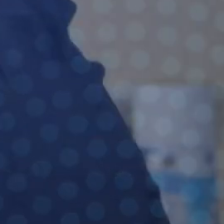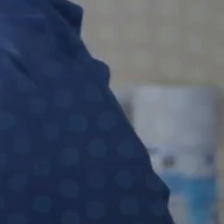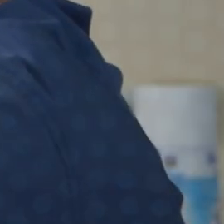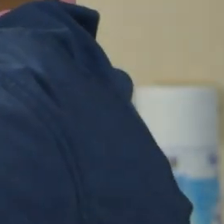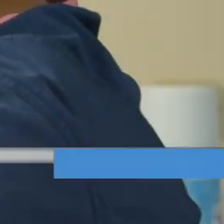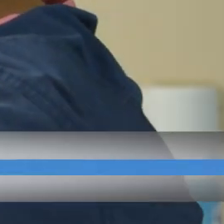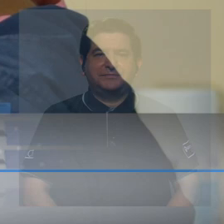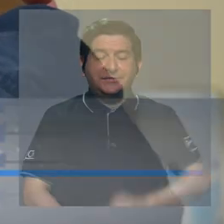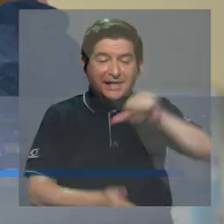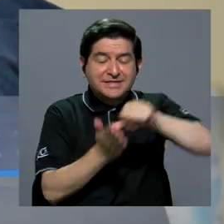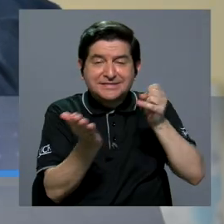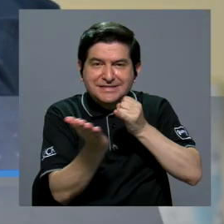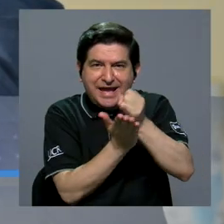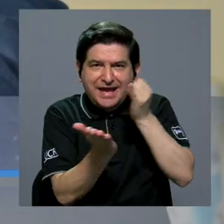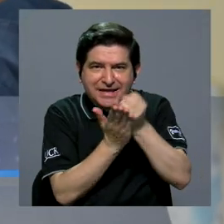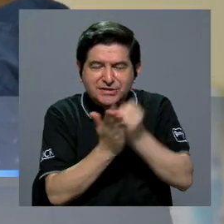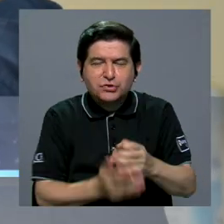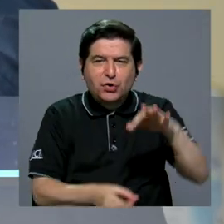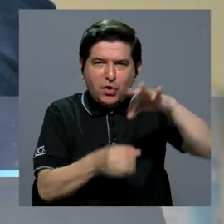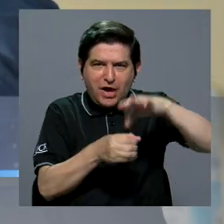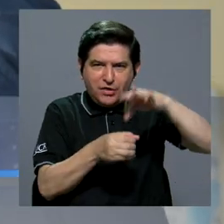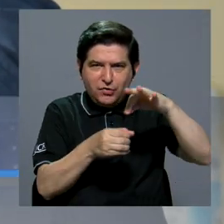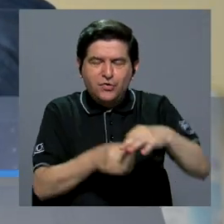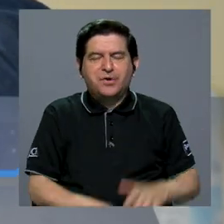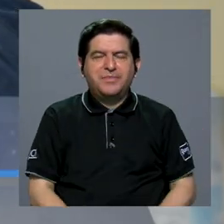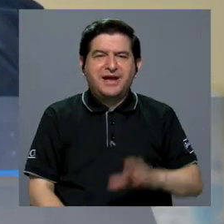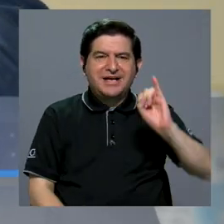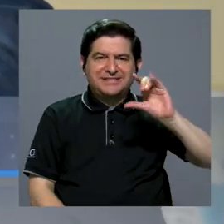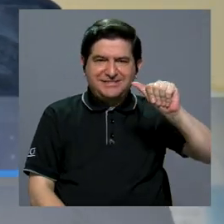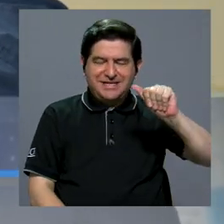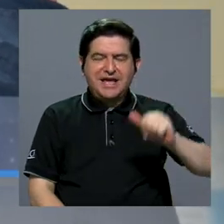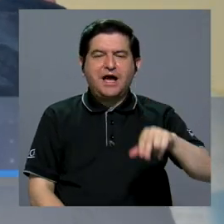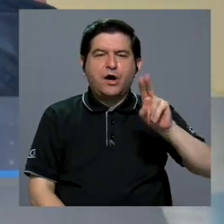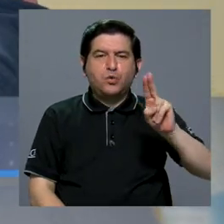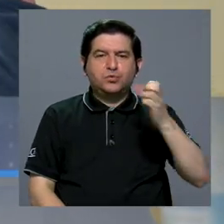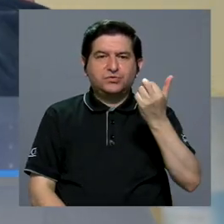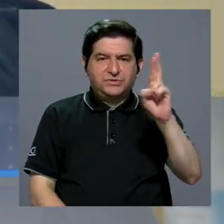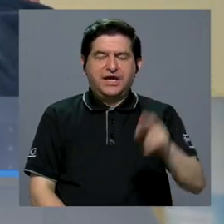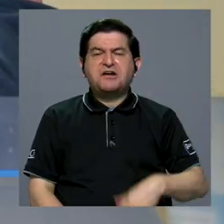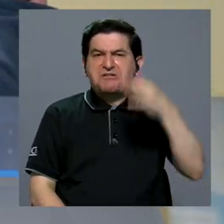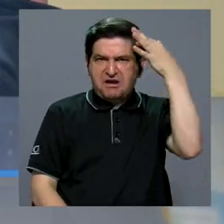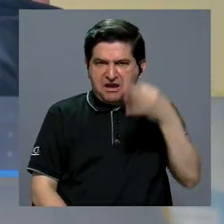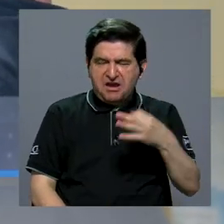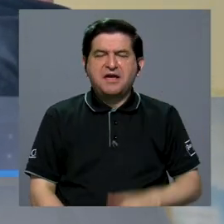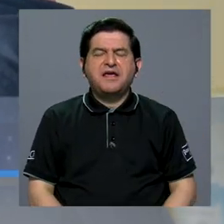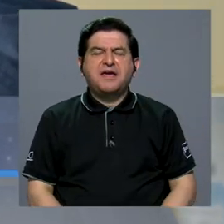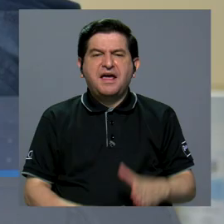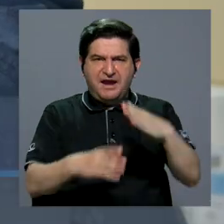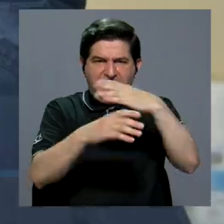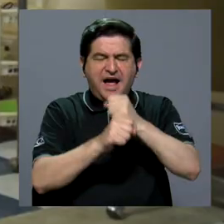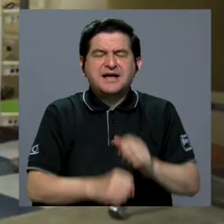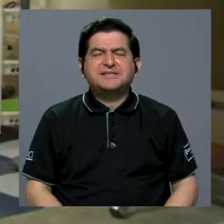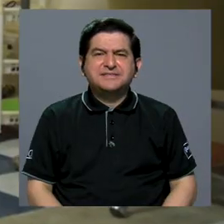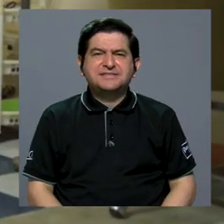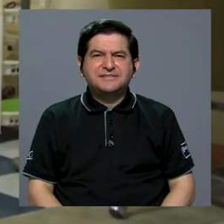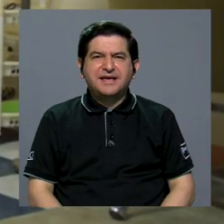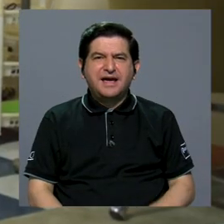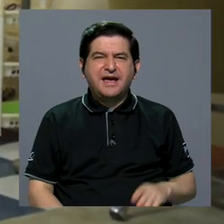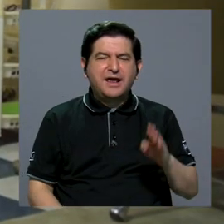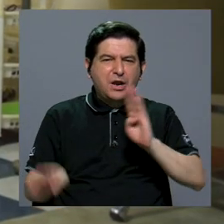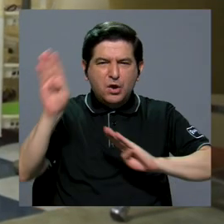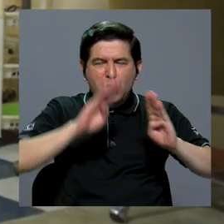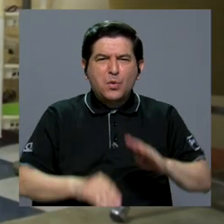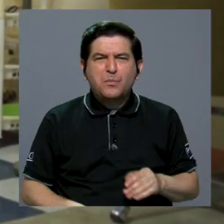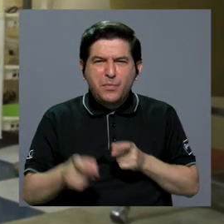El Centro de Investigaciones Agronómicas CIA de la UCR ha apostado por fabricar insecticidas